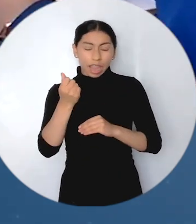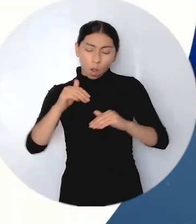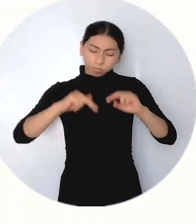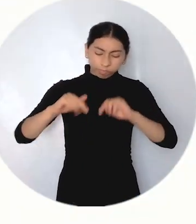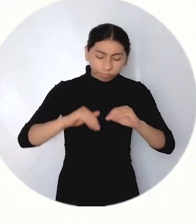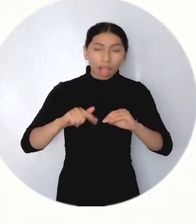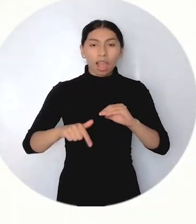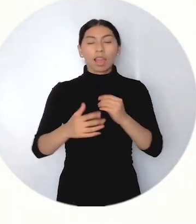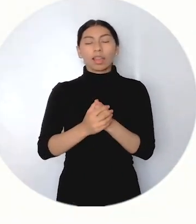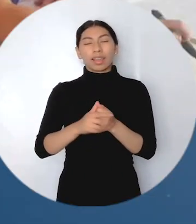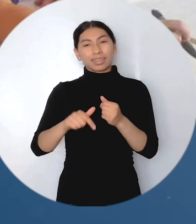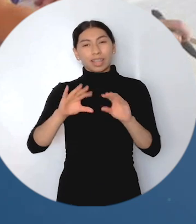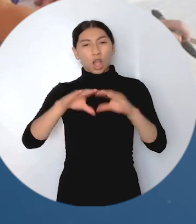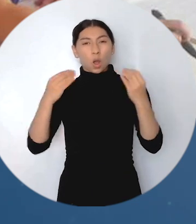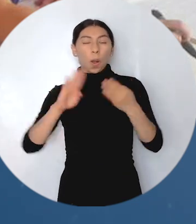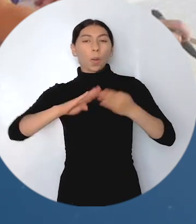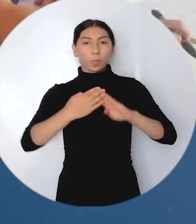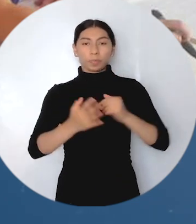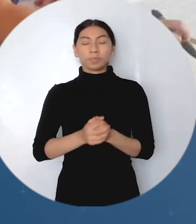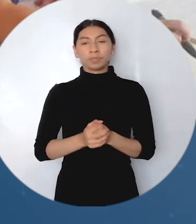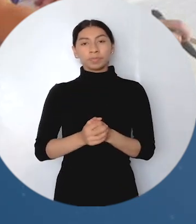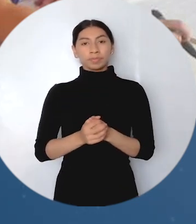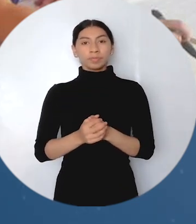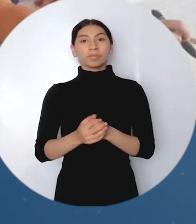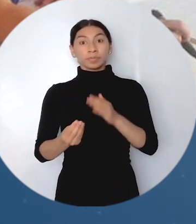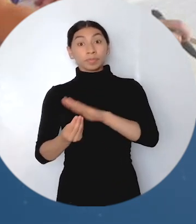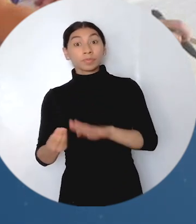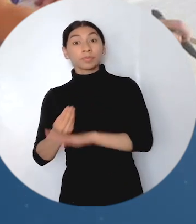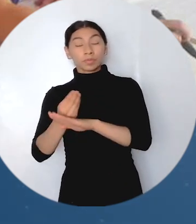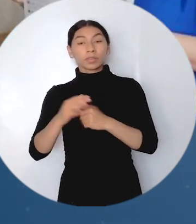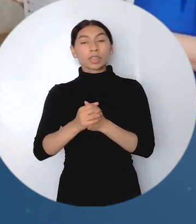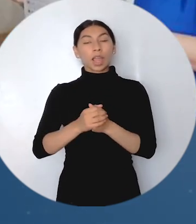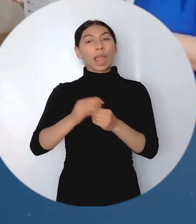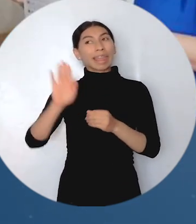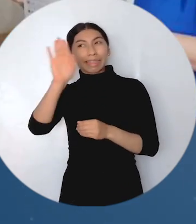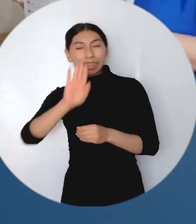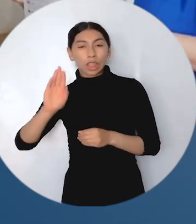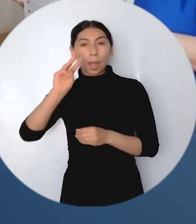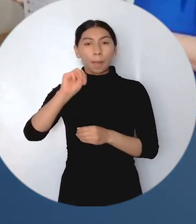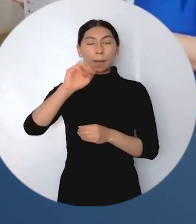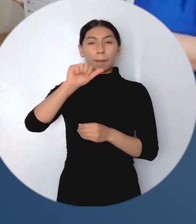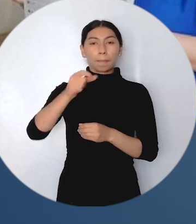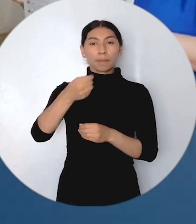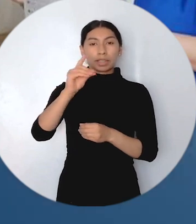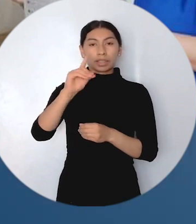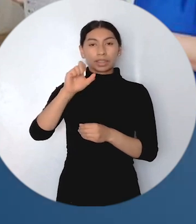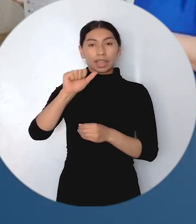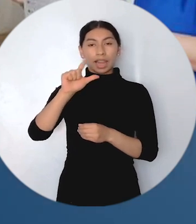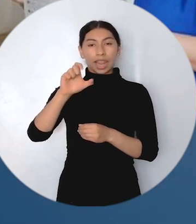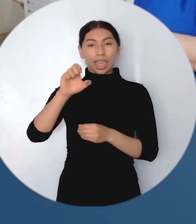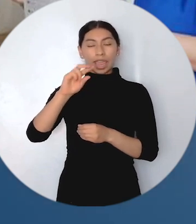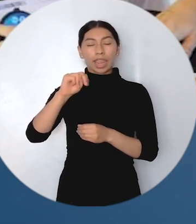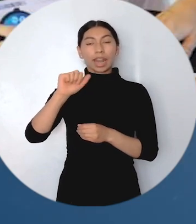conflicto armado. La Dirección Territorial de la Unidad para las Víctimas en el Magdalena Medio entregó 138 cartas de indemnización